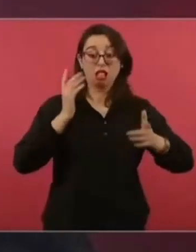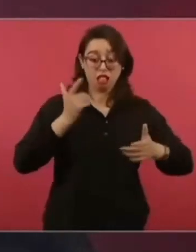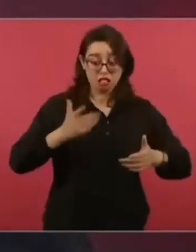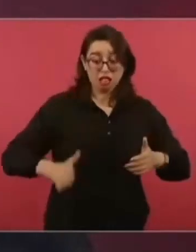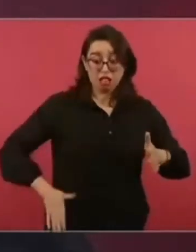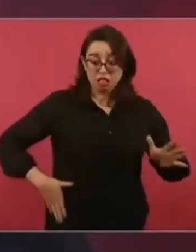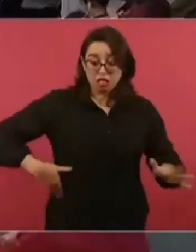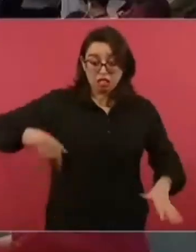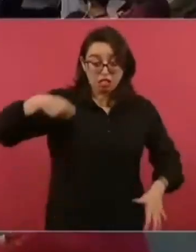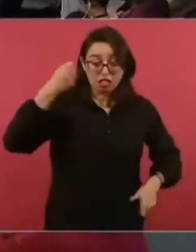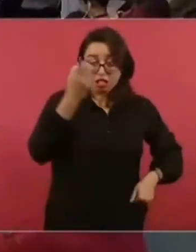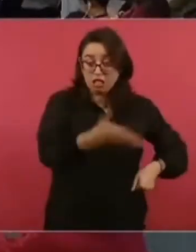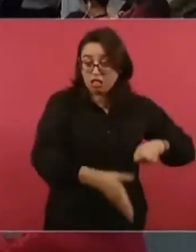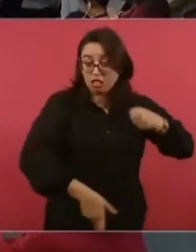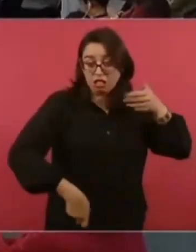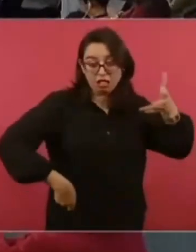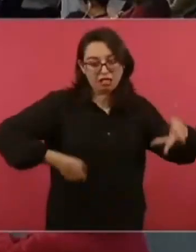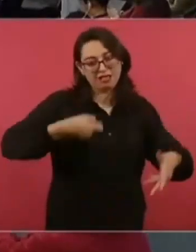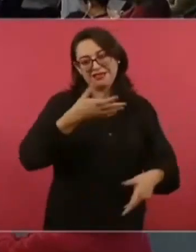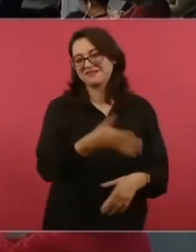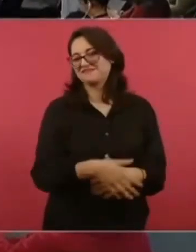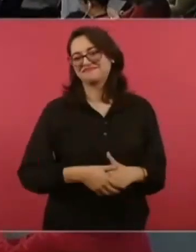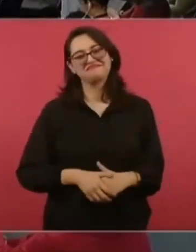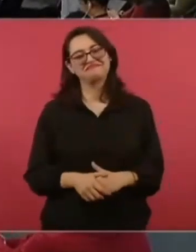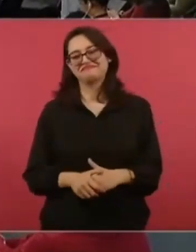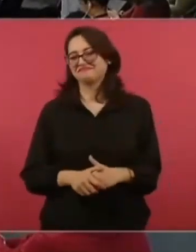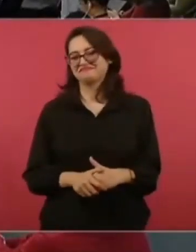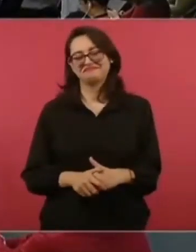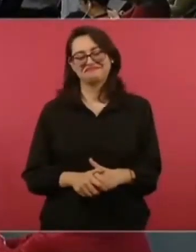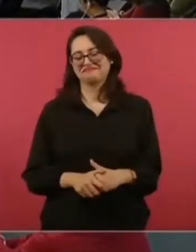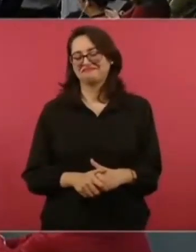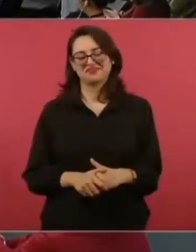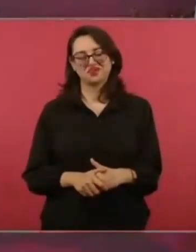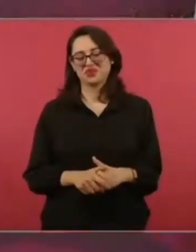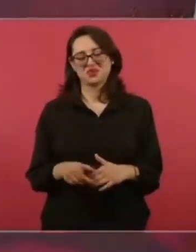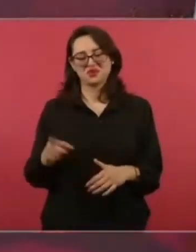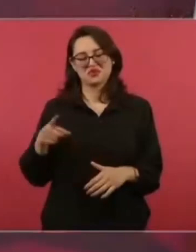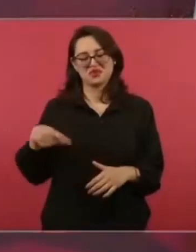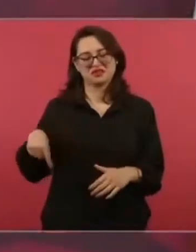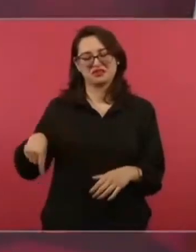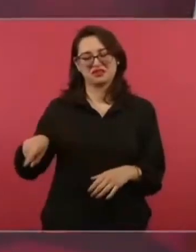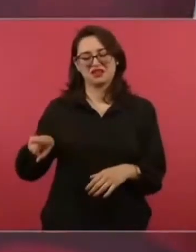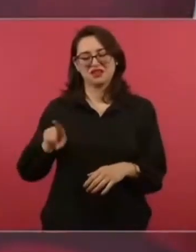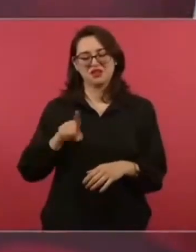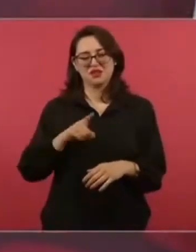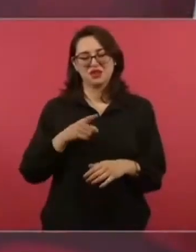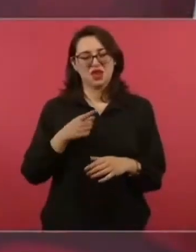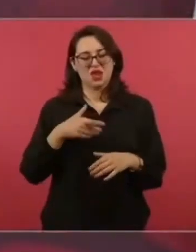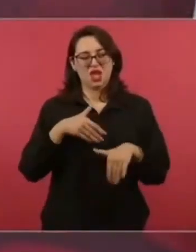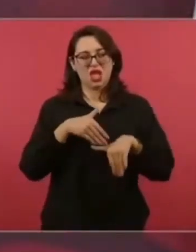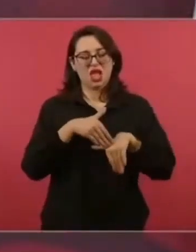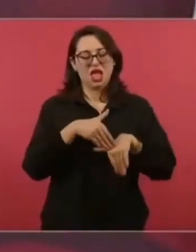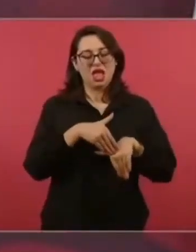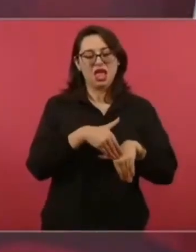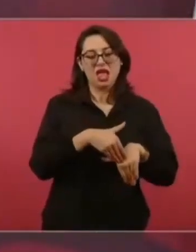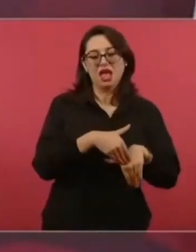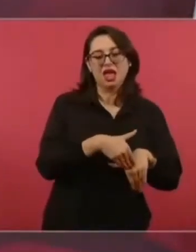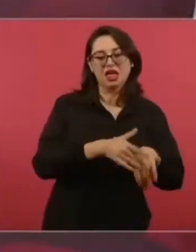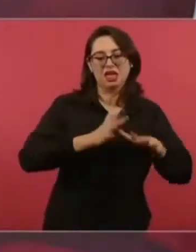Ya no es el tiempo de antes de que los podían manipular. No,